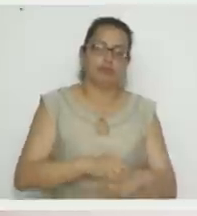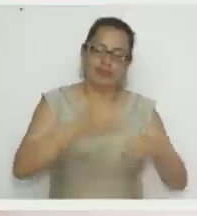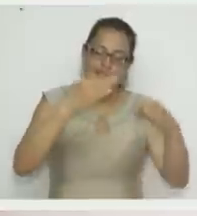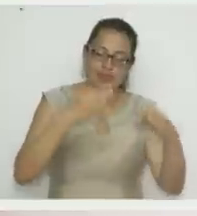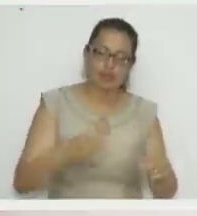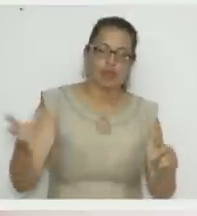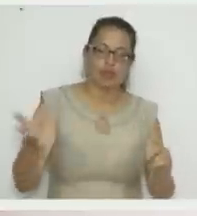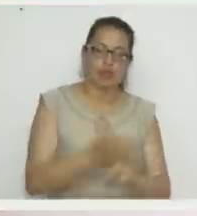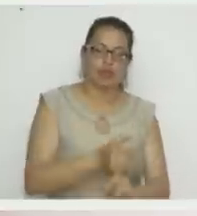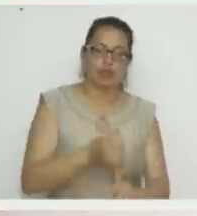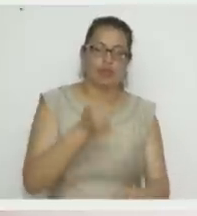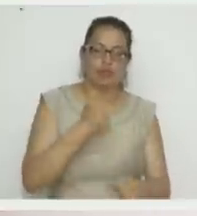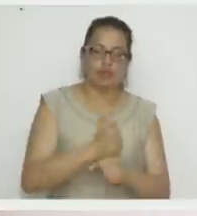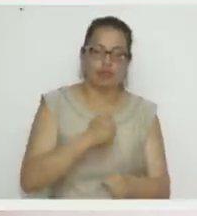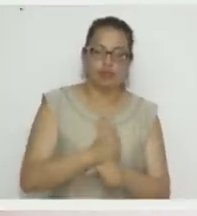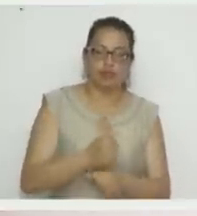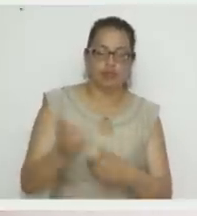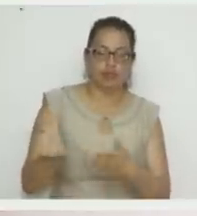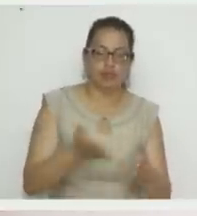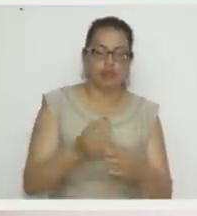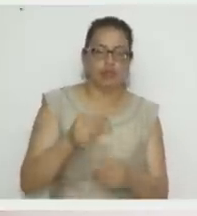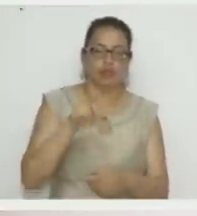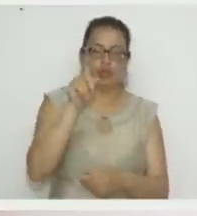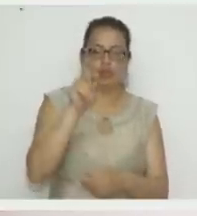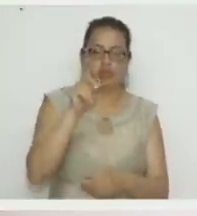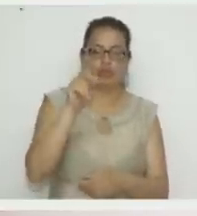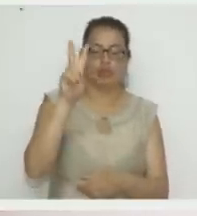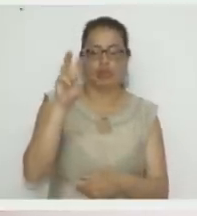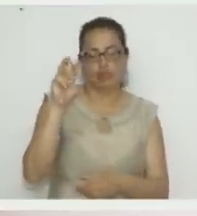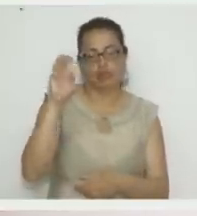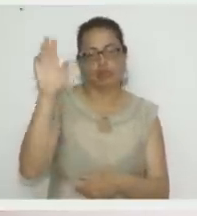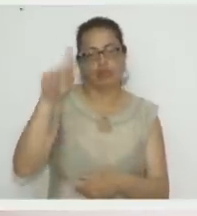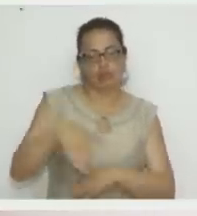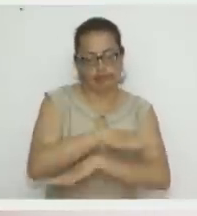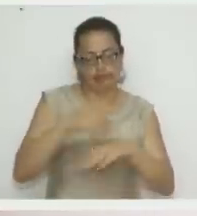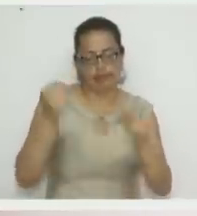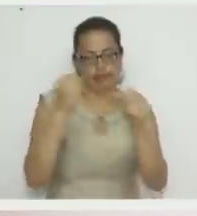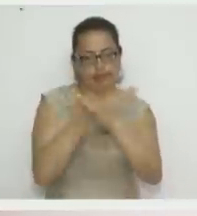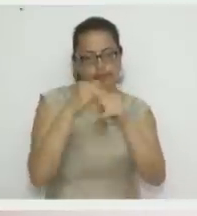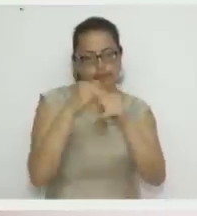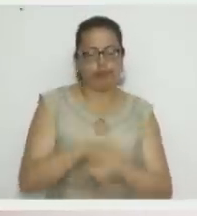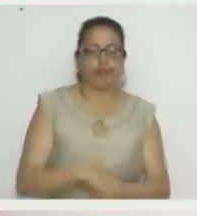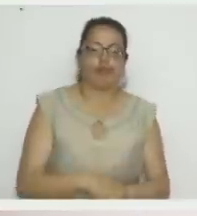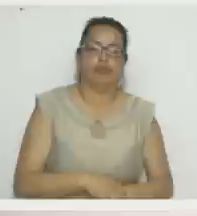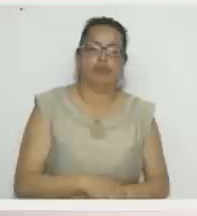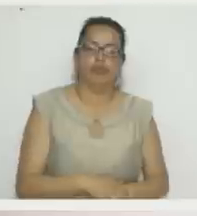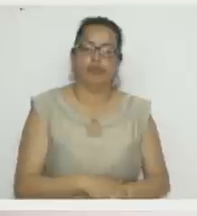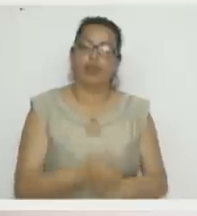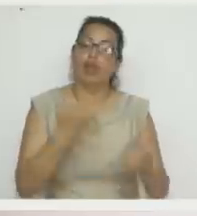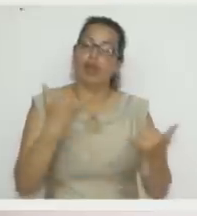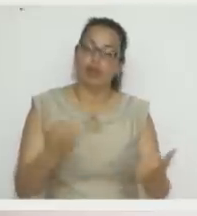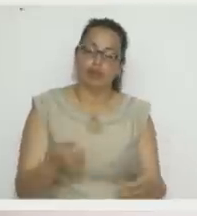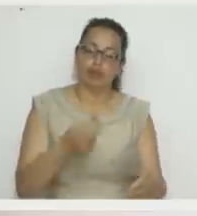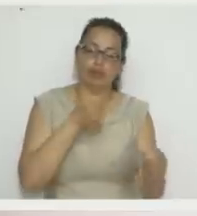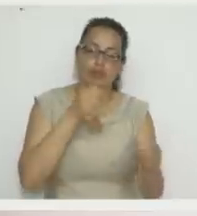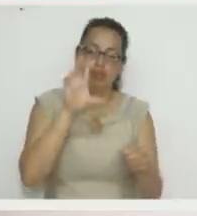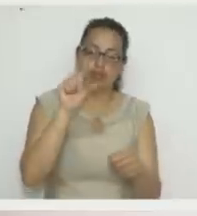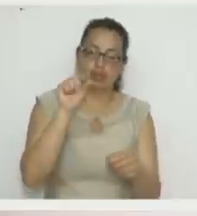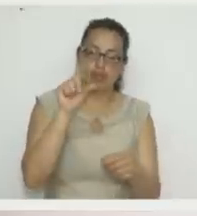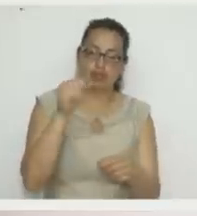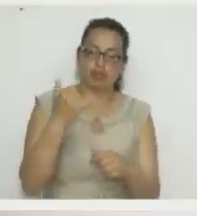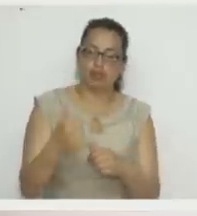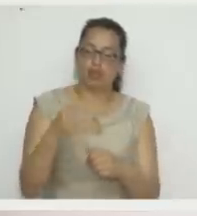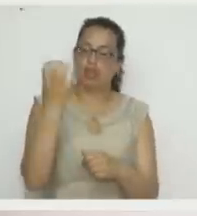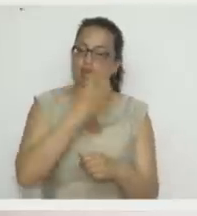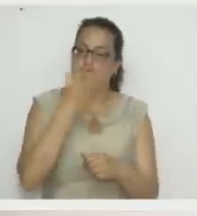conseguir transporte para ir a Santa Helenita. Por la 68 también. Bien. Acá estamos pegando. ¿Se